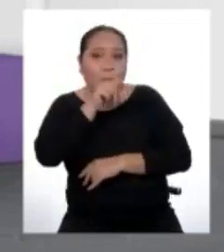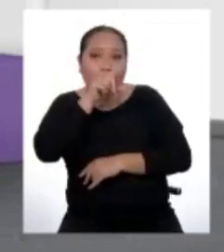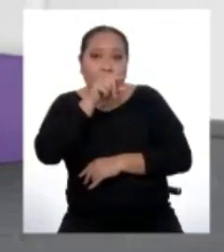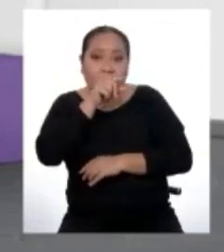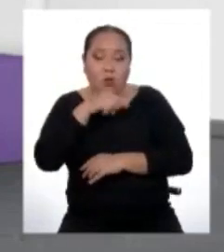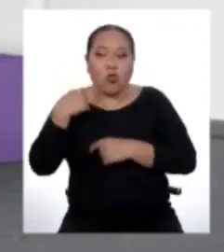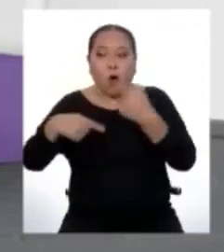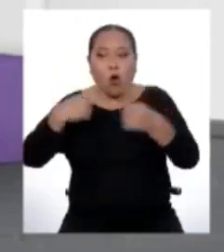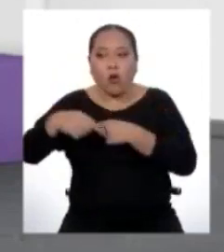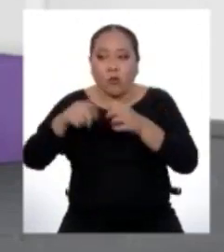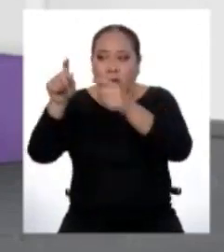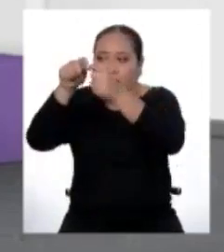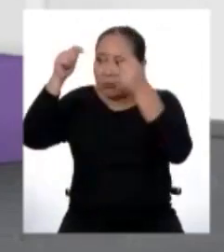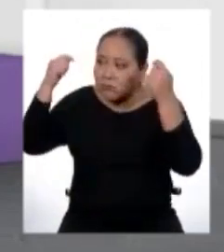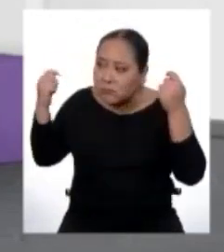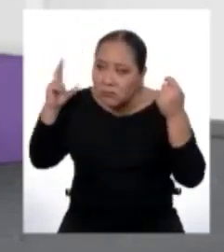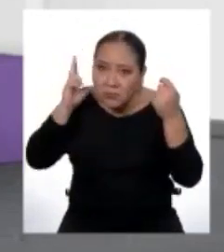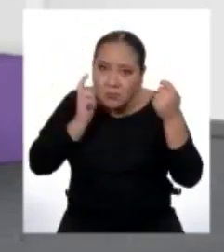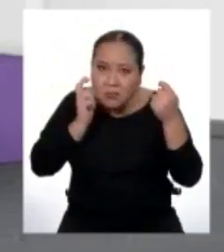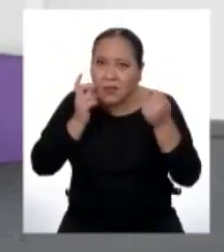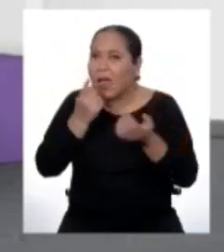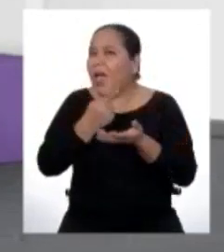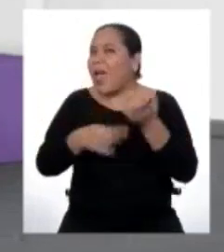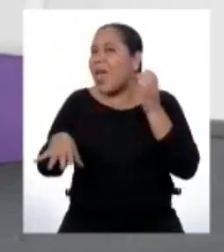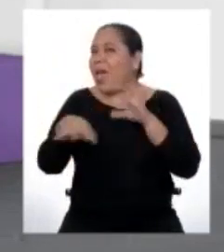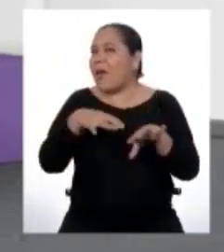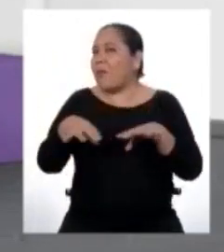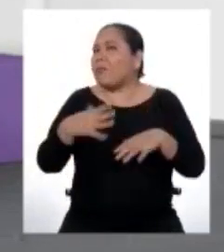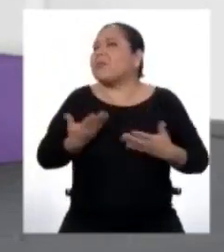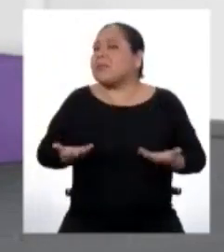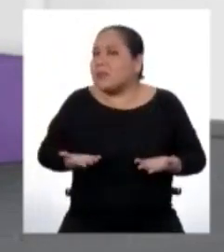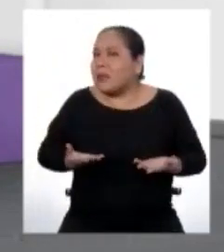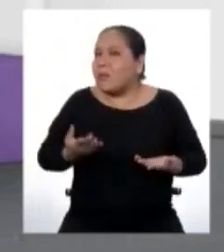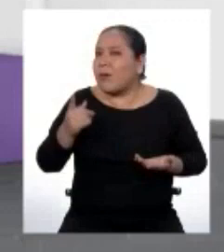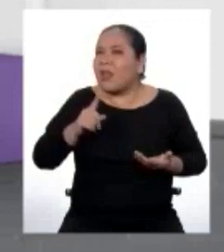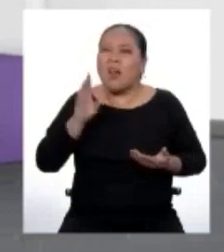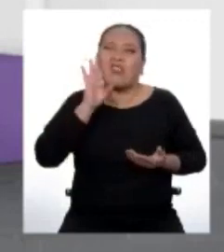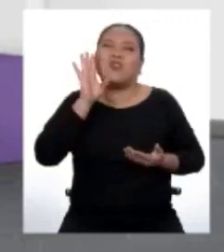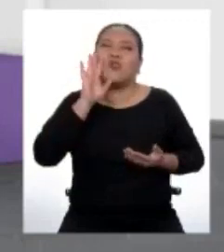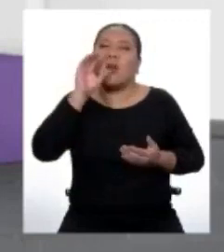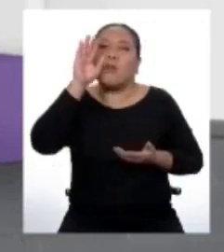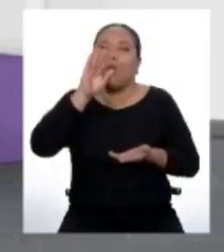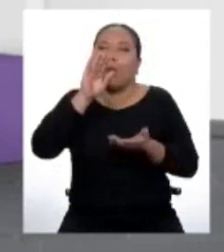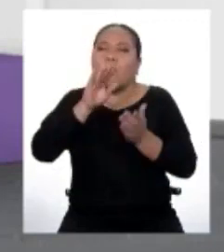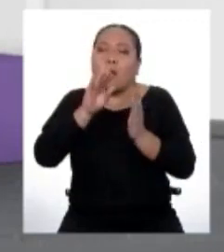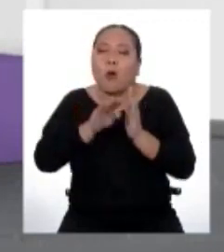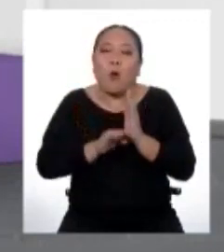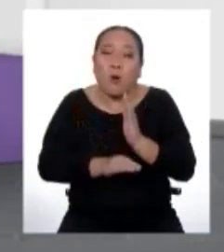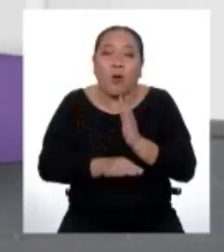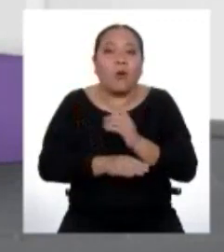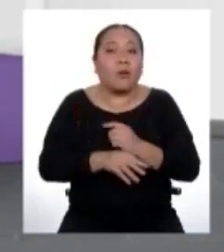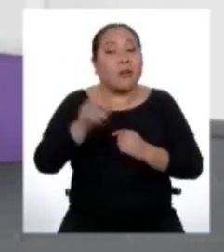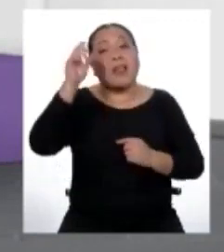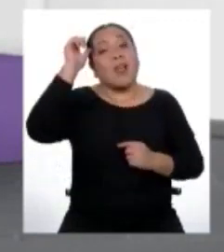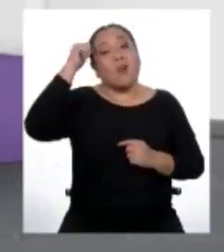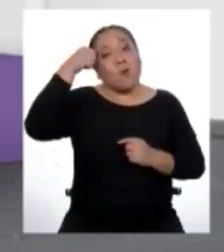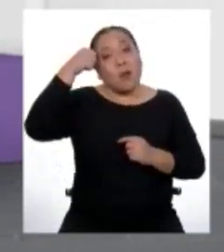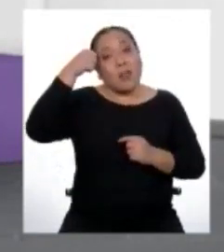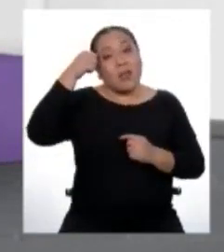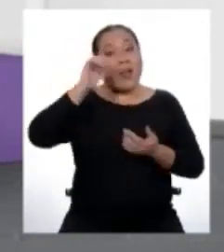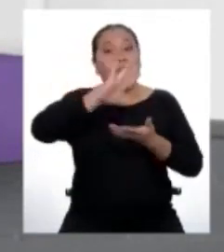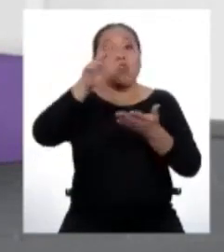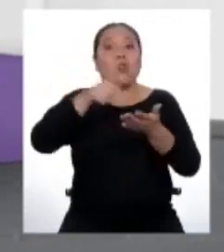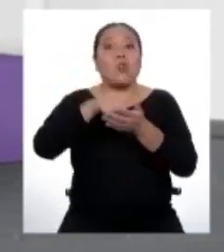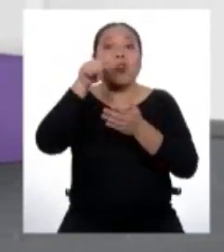los días por nuestras ventanas, ¿qué acciones podemos realizar para contaminar menos? Recuerda que todo lo que